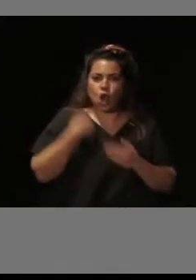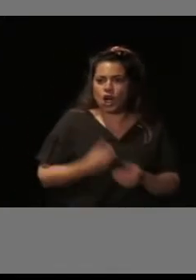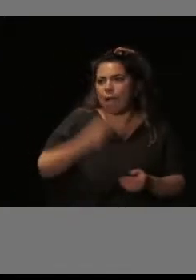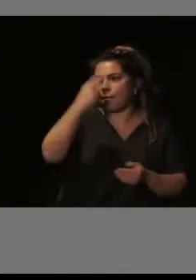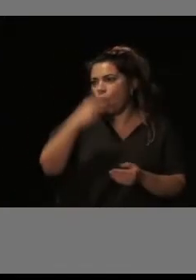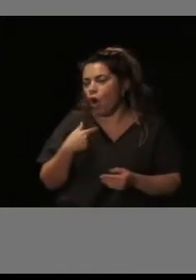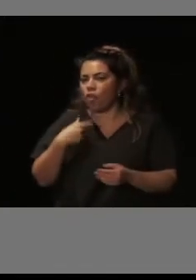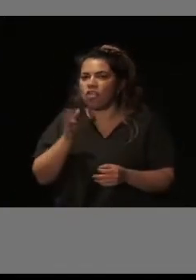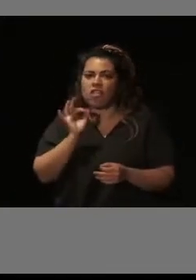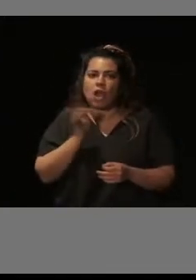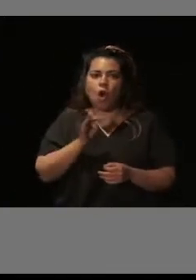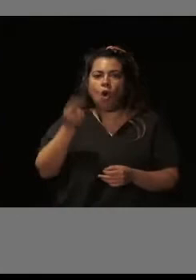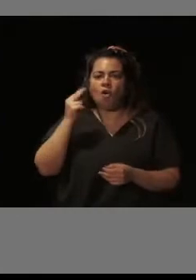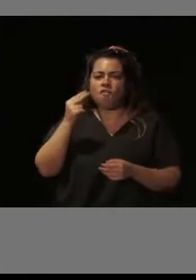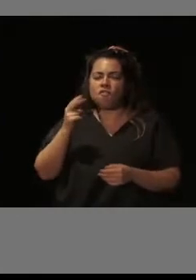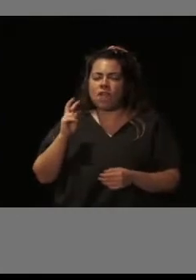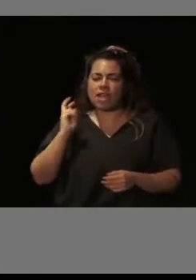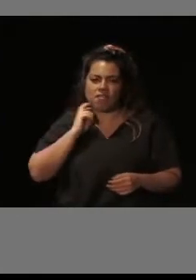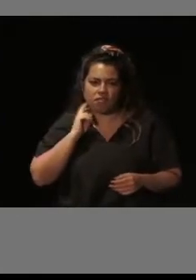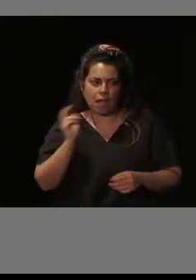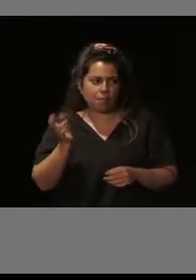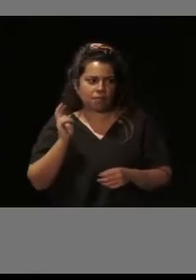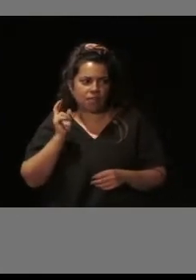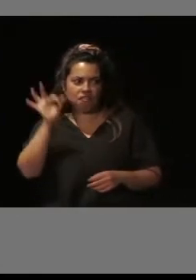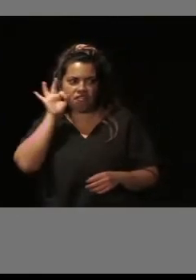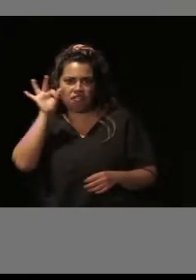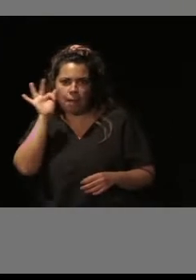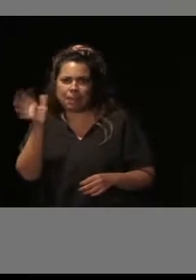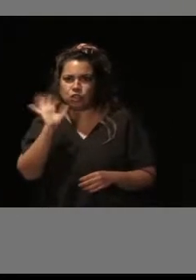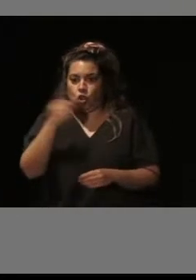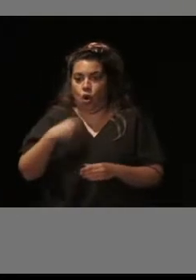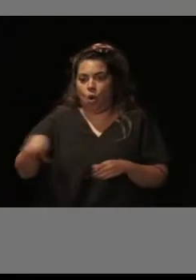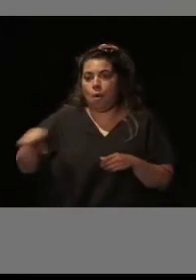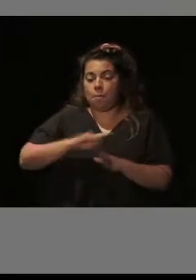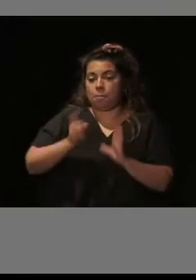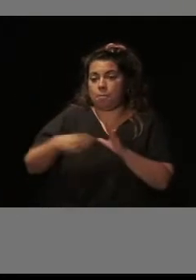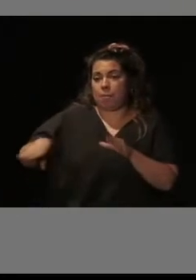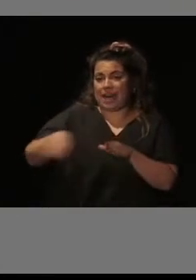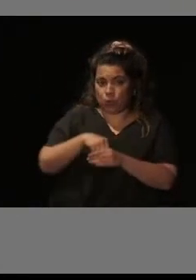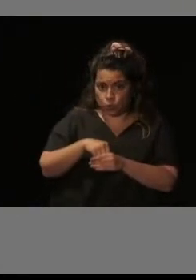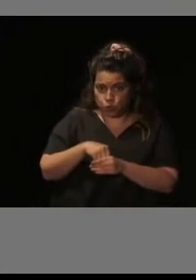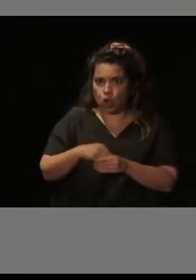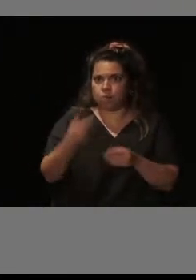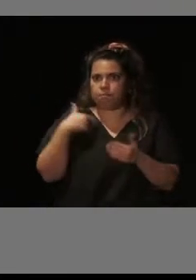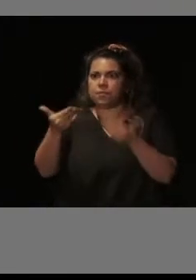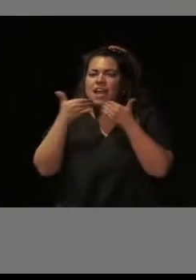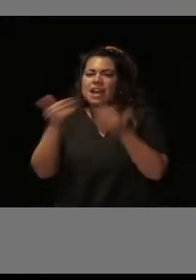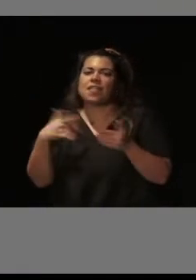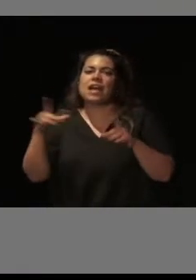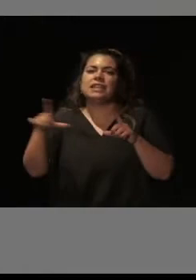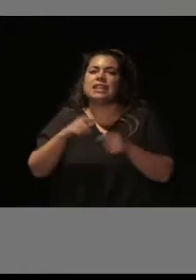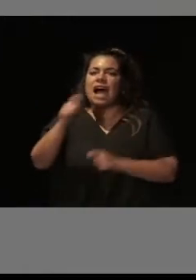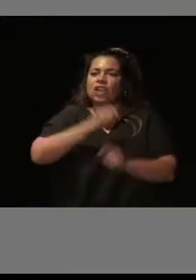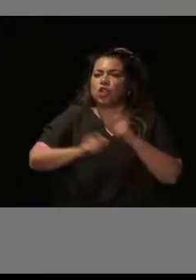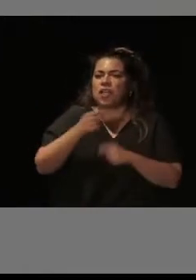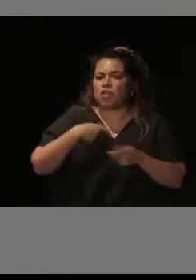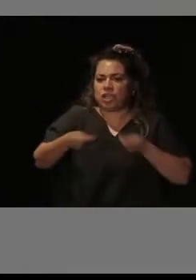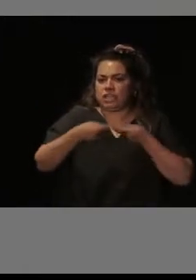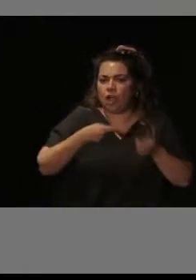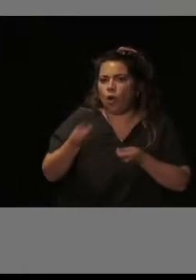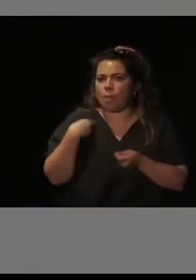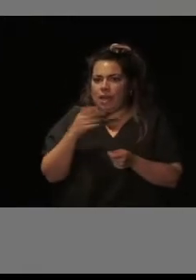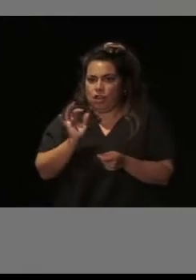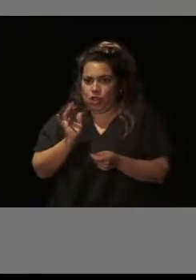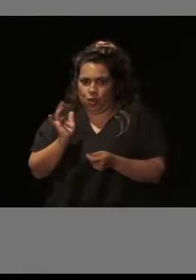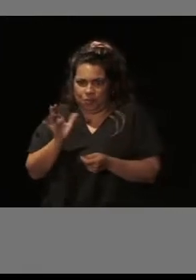FIAPAS o Plena Inclusión. Y en este último año, gracias también a las asociaciones del comercio y la hostelería que nos han asesorado,